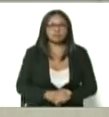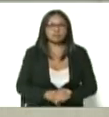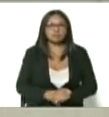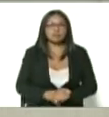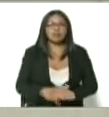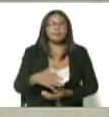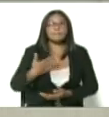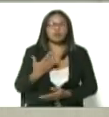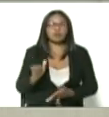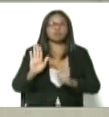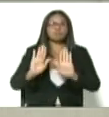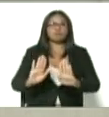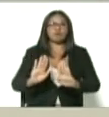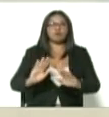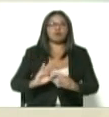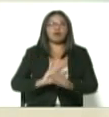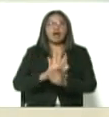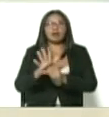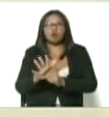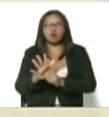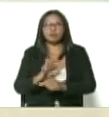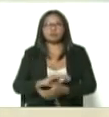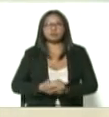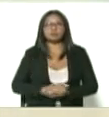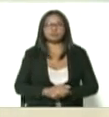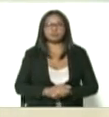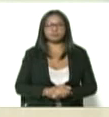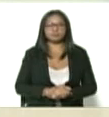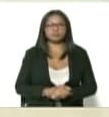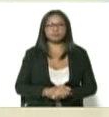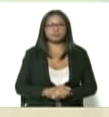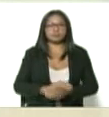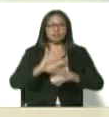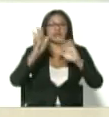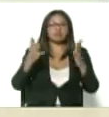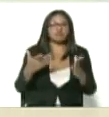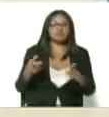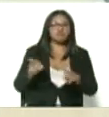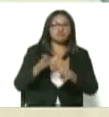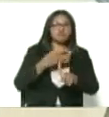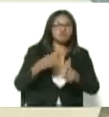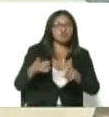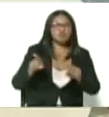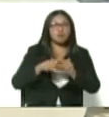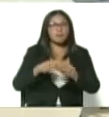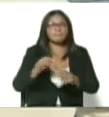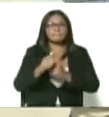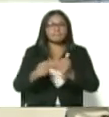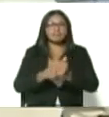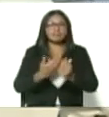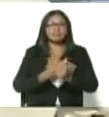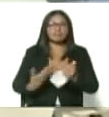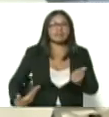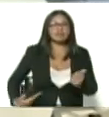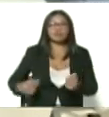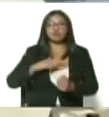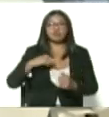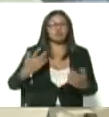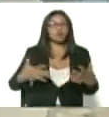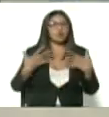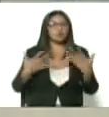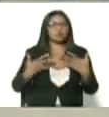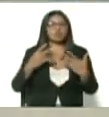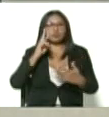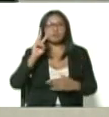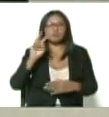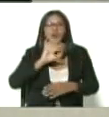estocada a esta pandemia que azota al mundo en este momento así que vicepresidenta contento con lo que está ocurriendo en